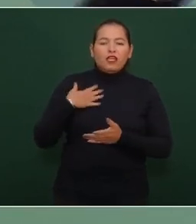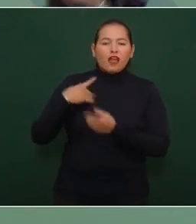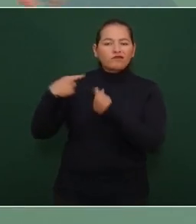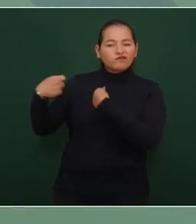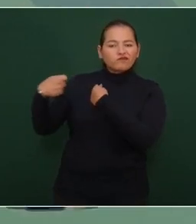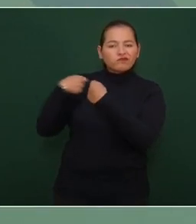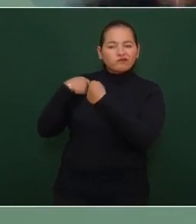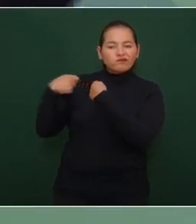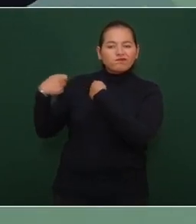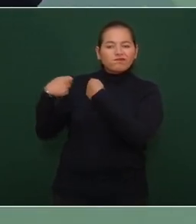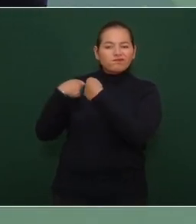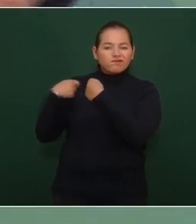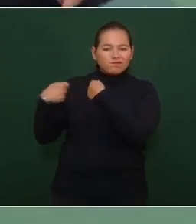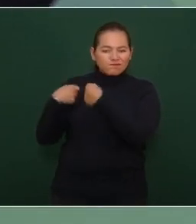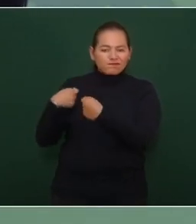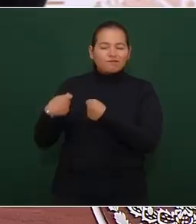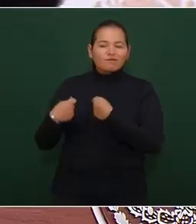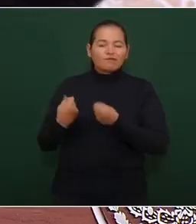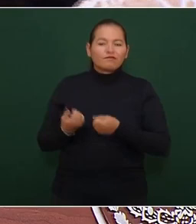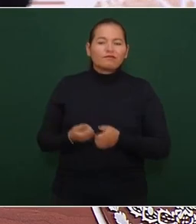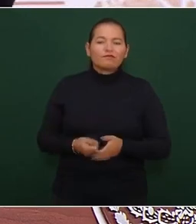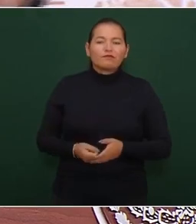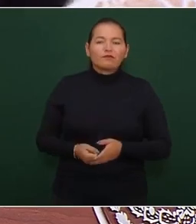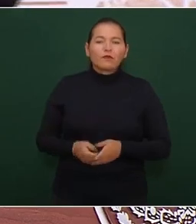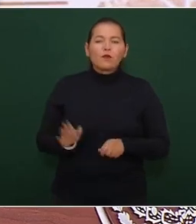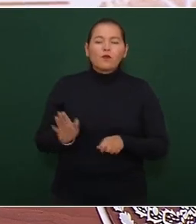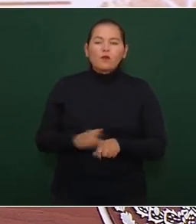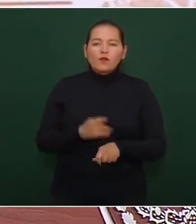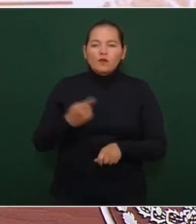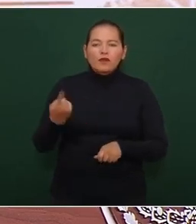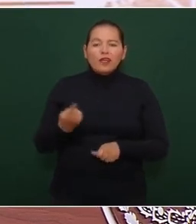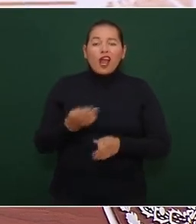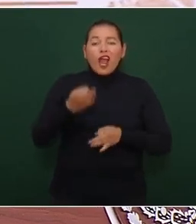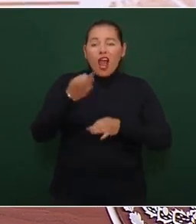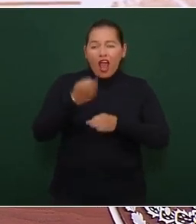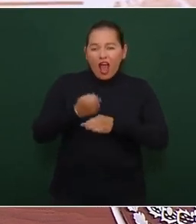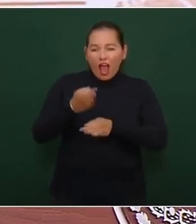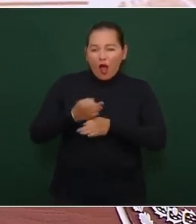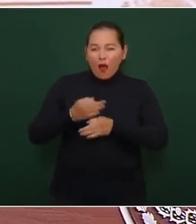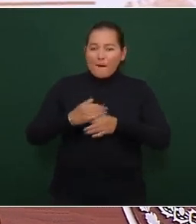porque ahora lo que está de moda